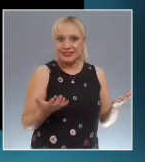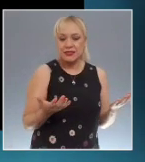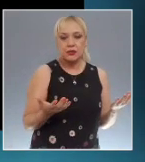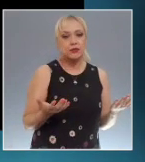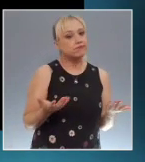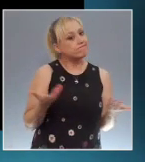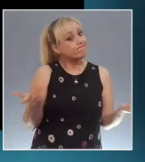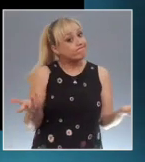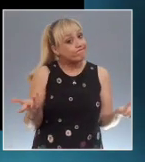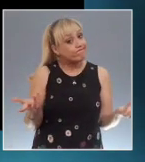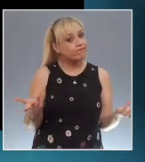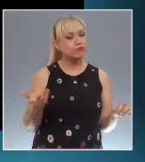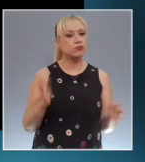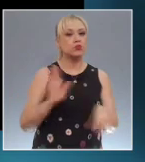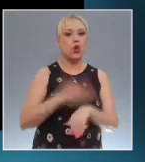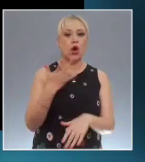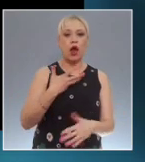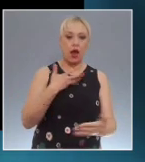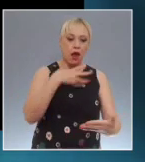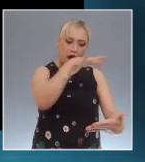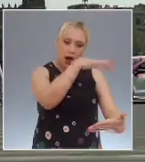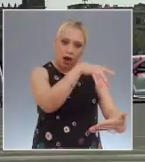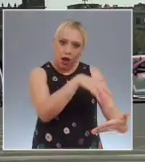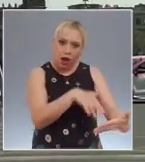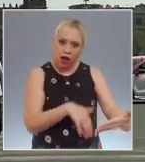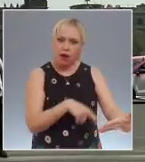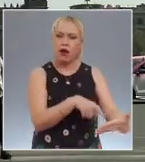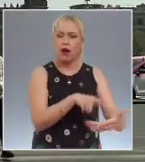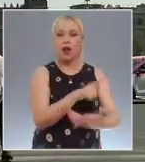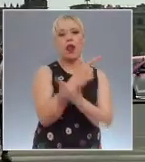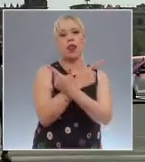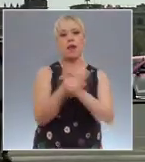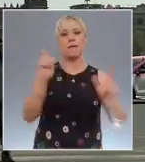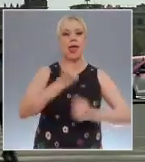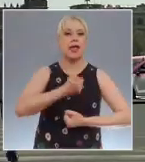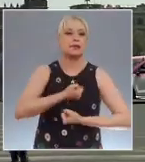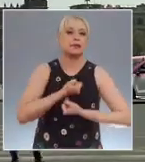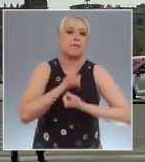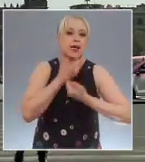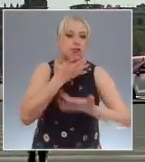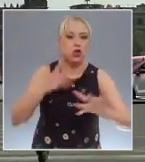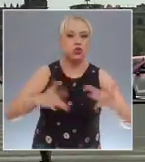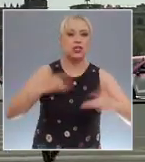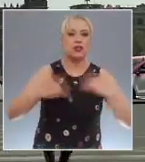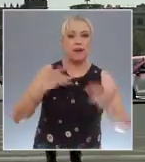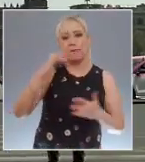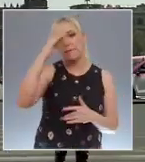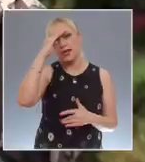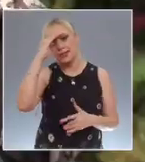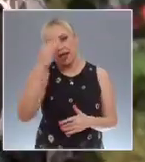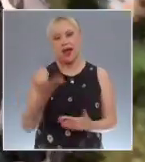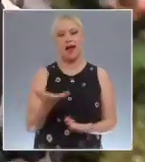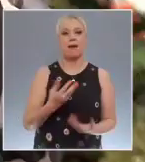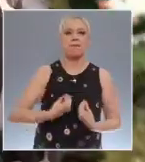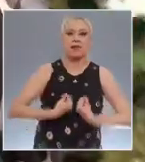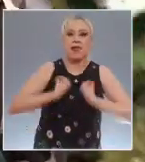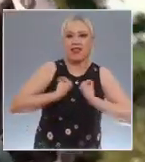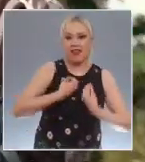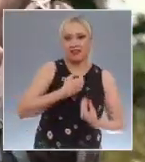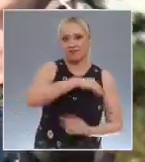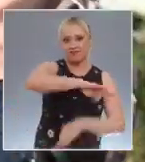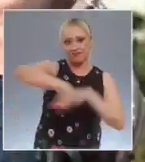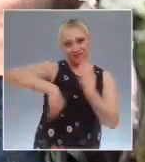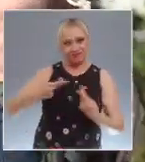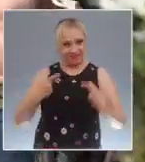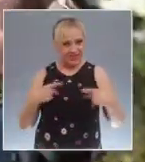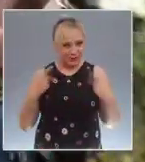de estos tratados con la libertad de expresión. Advirtieron que si bien se han logrado avances en muchos sectores, las sociedades siguen